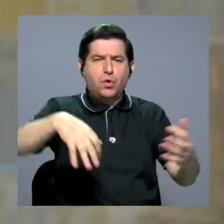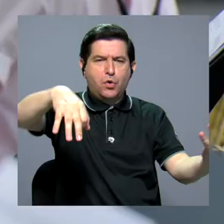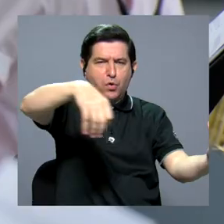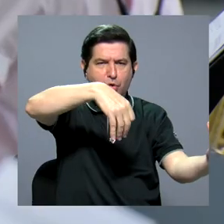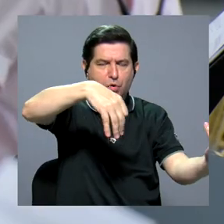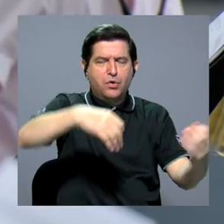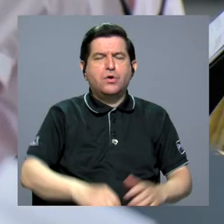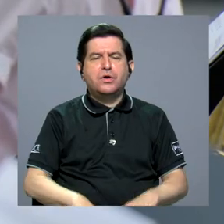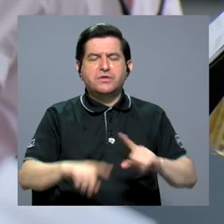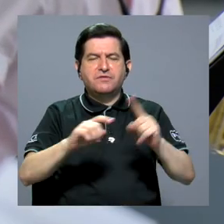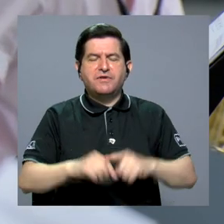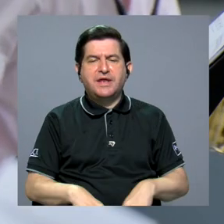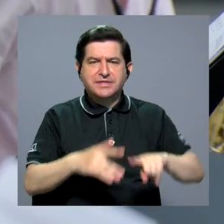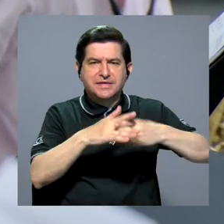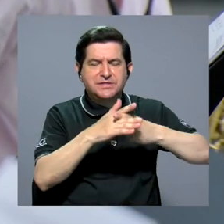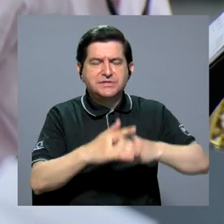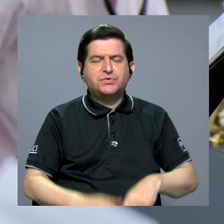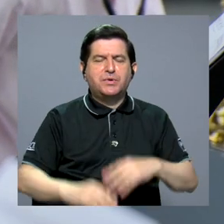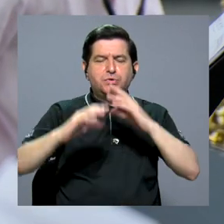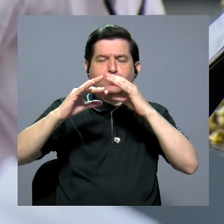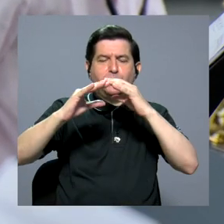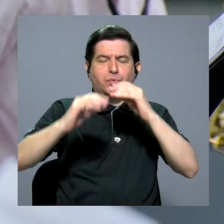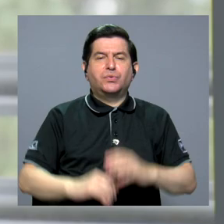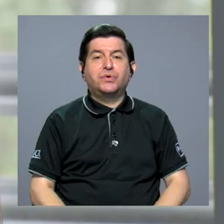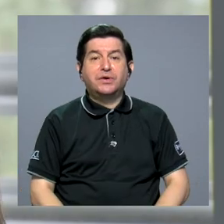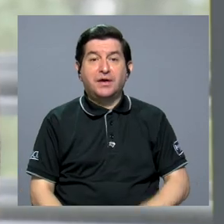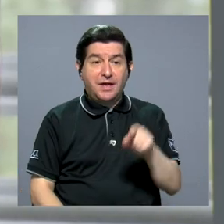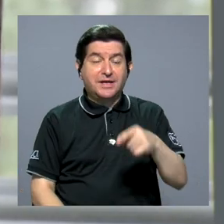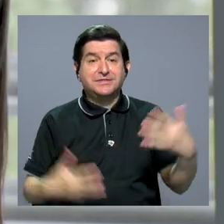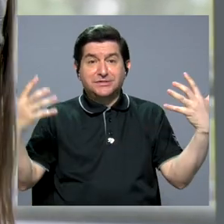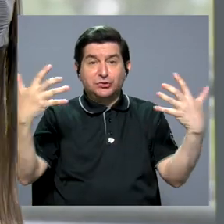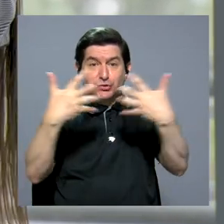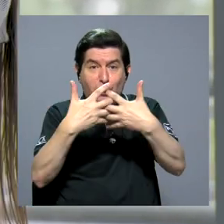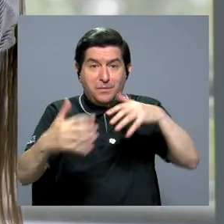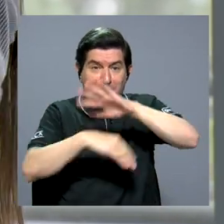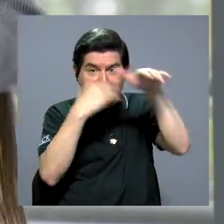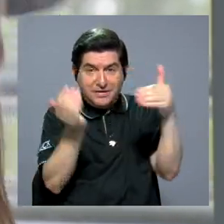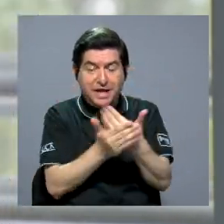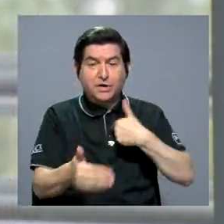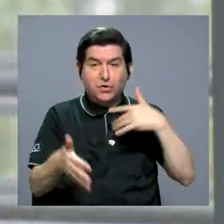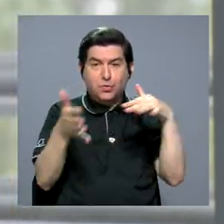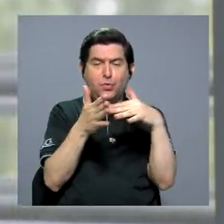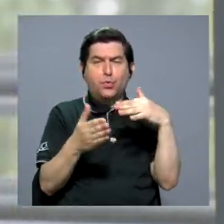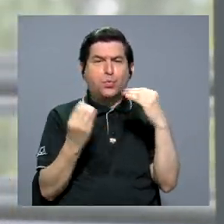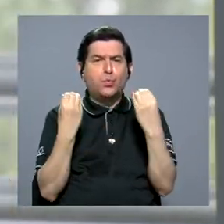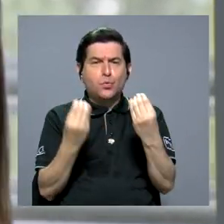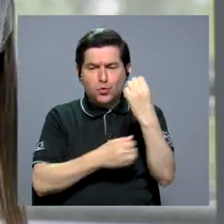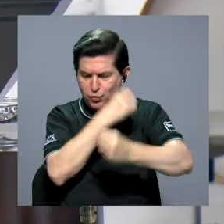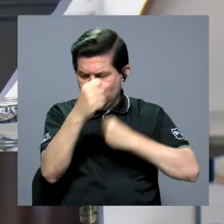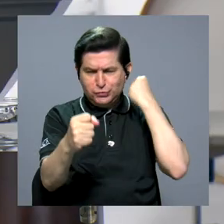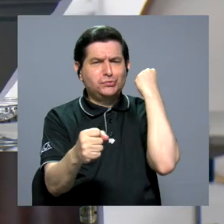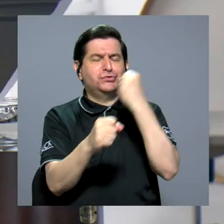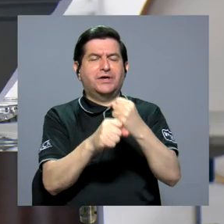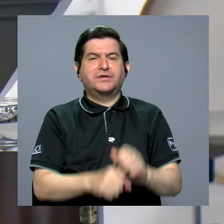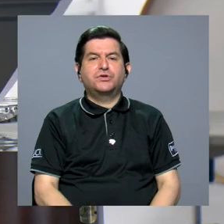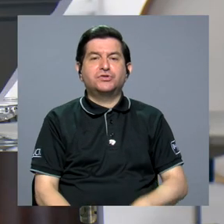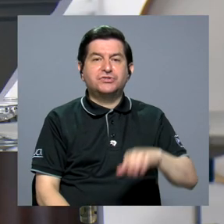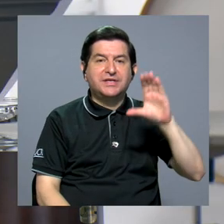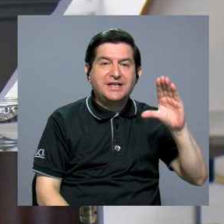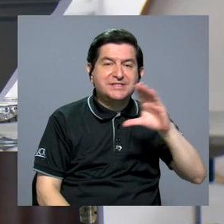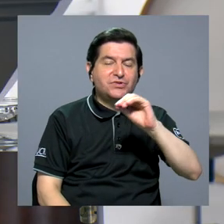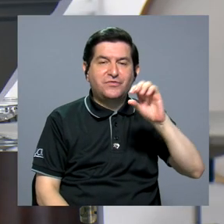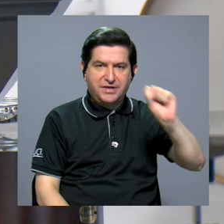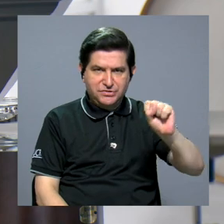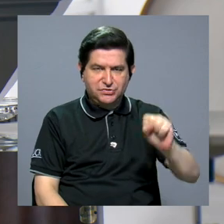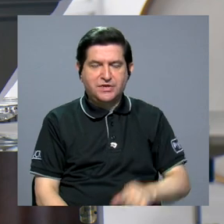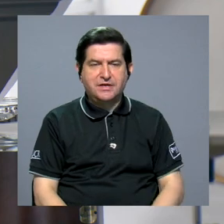sea con los instrumentos de viento, todo eso, ha sido como complementar todo lo que he estudiado por muchísimos años. Christopher y